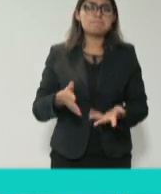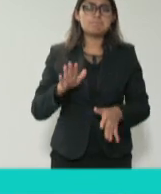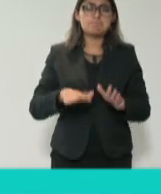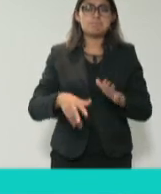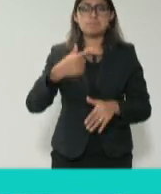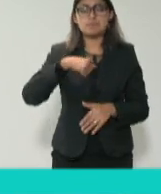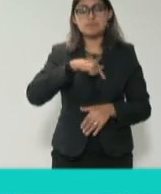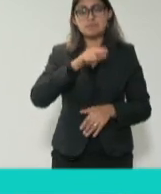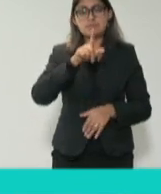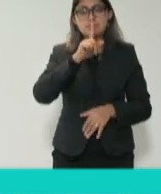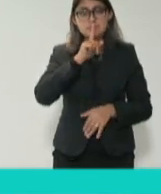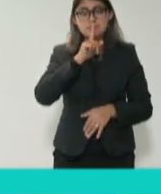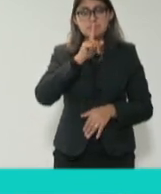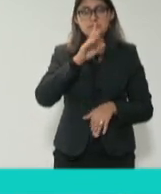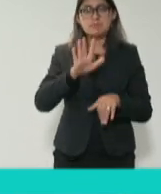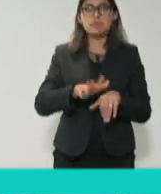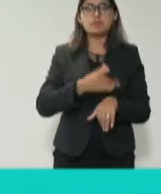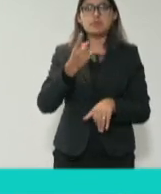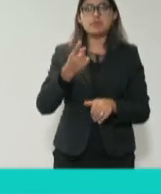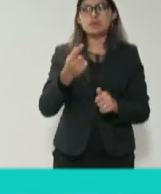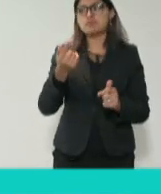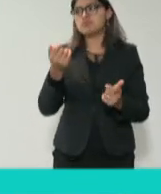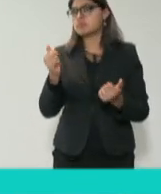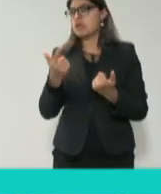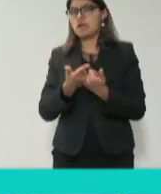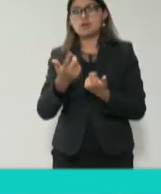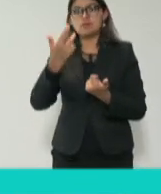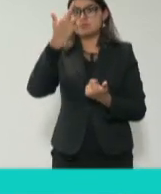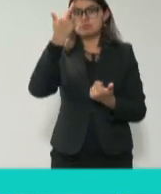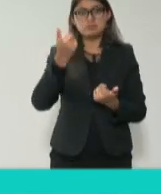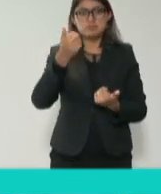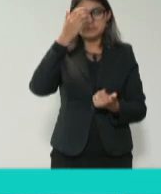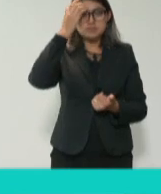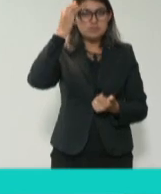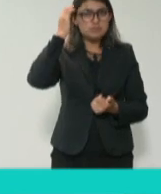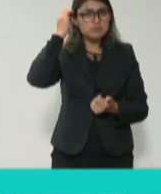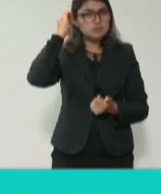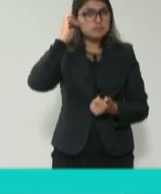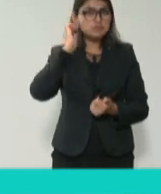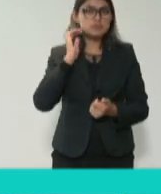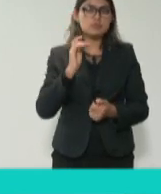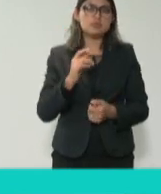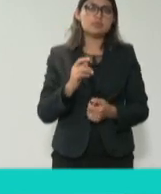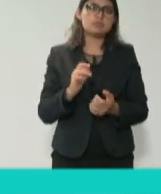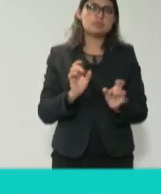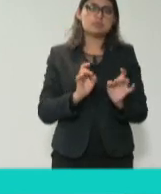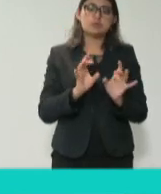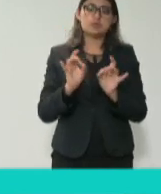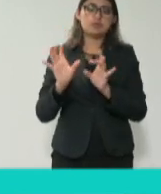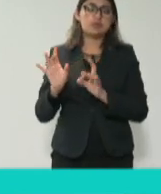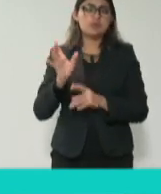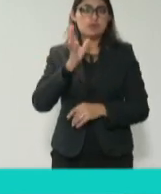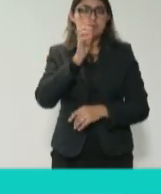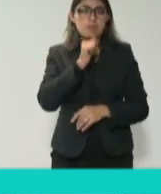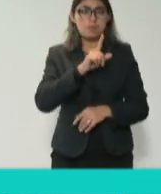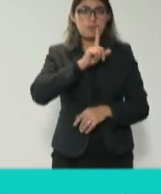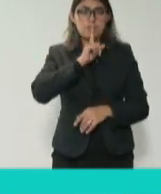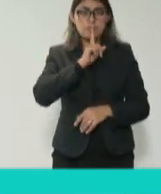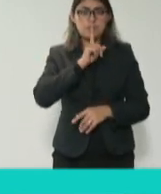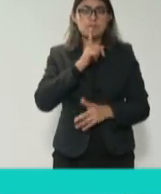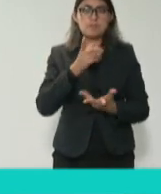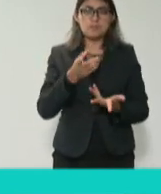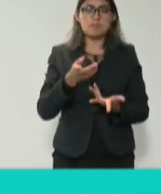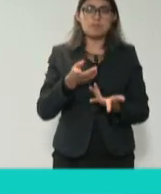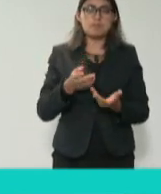lo hacemos por una u otra otra cuestión que tienen los